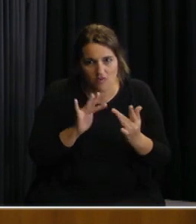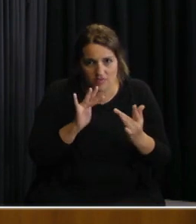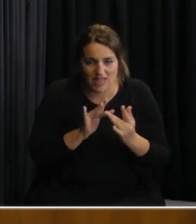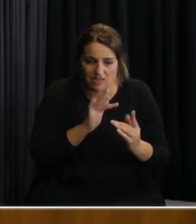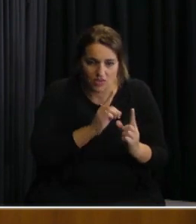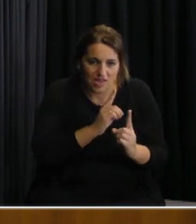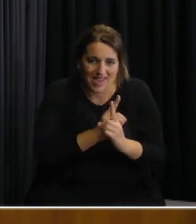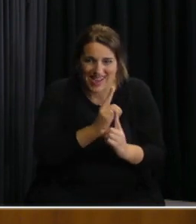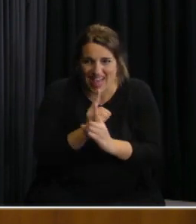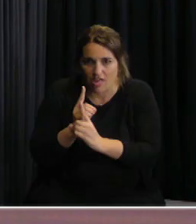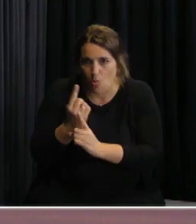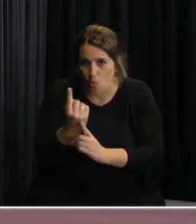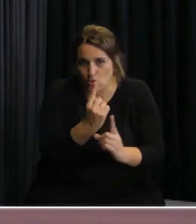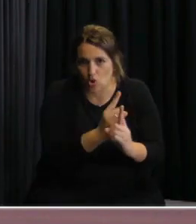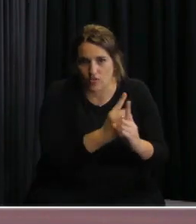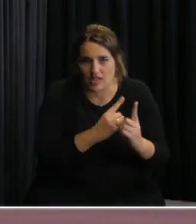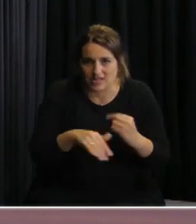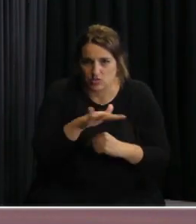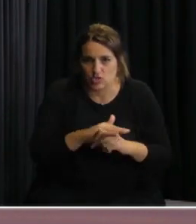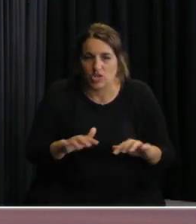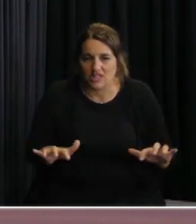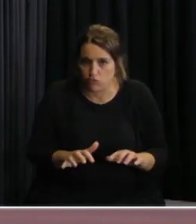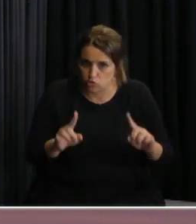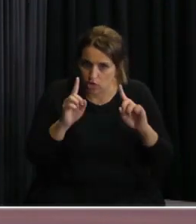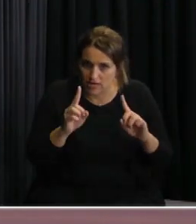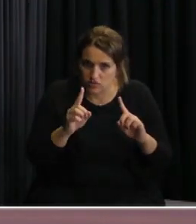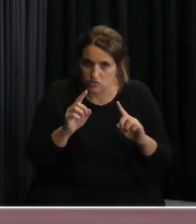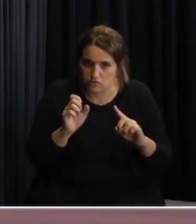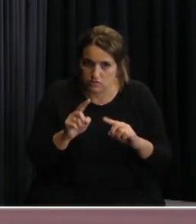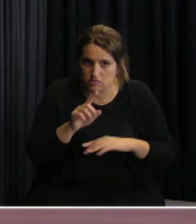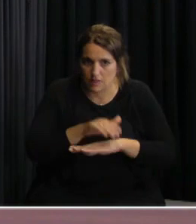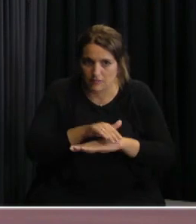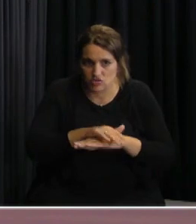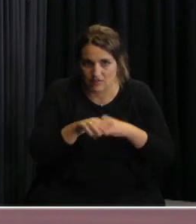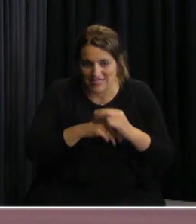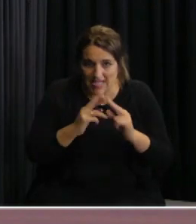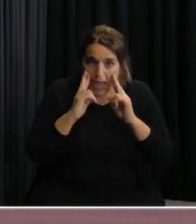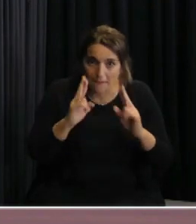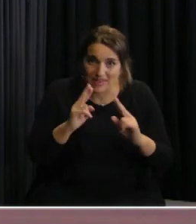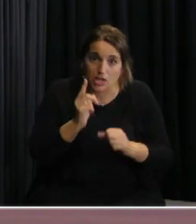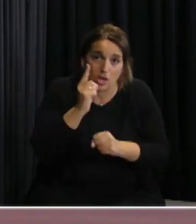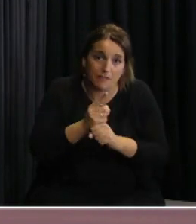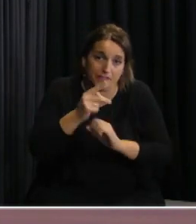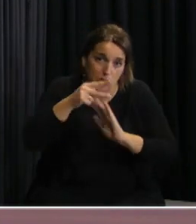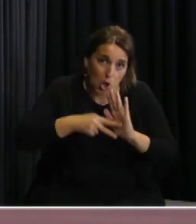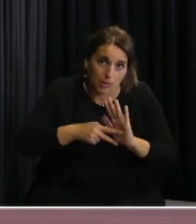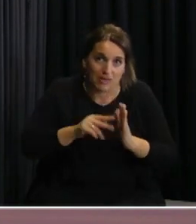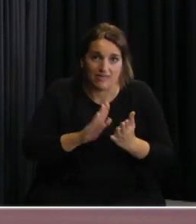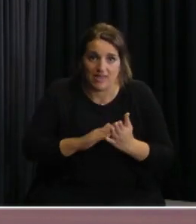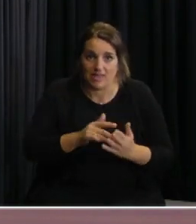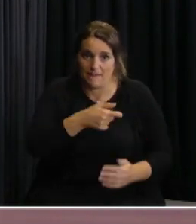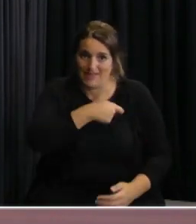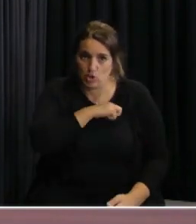uno de los residentes y del personal por supuesto y su forma de accionar que se respete lo que se estableció en el día de hoy por parte de los